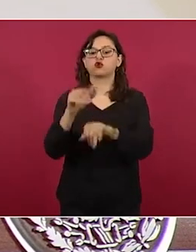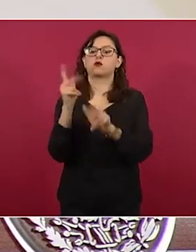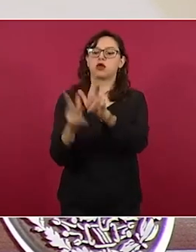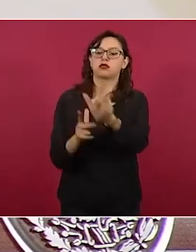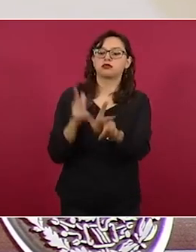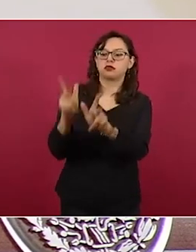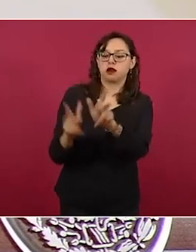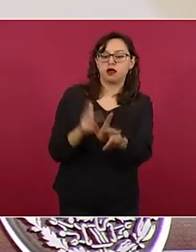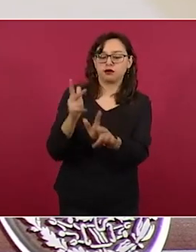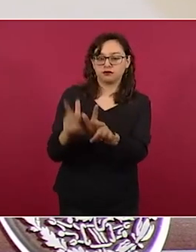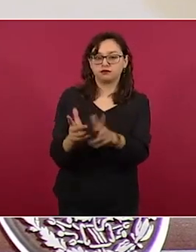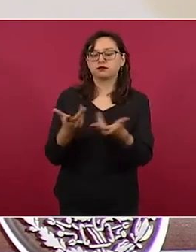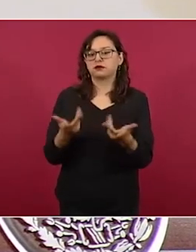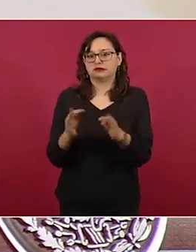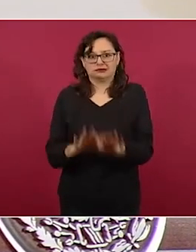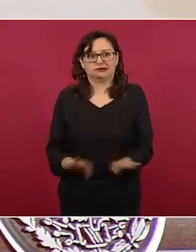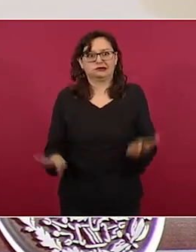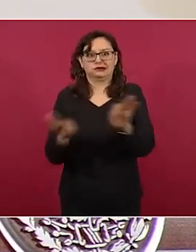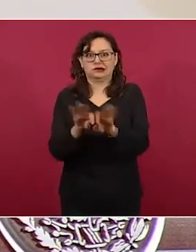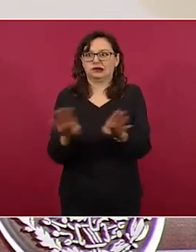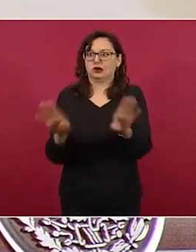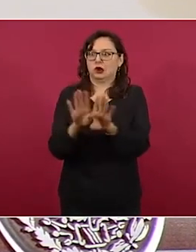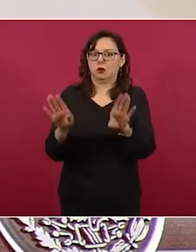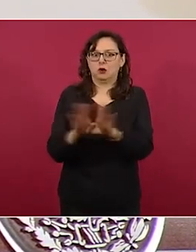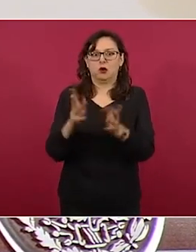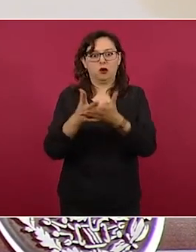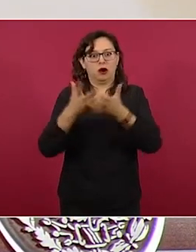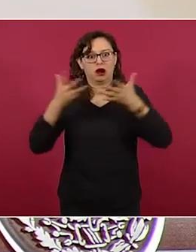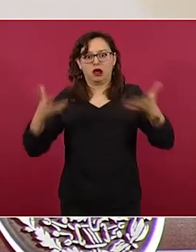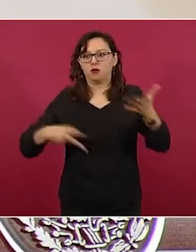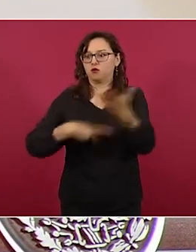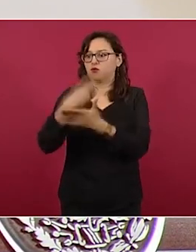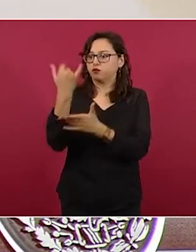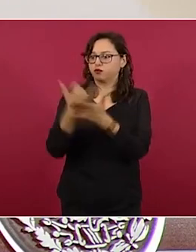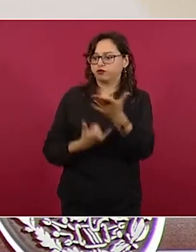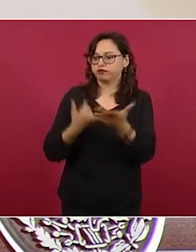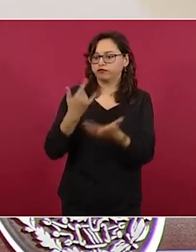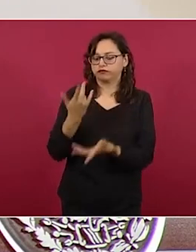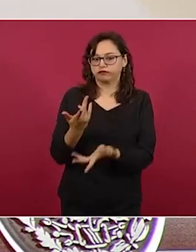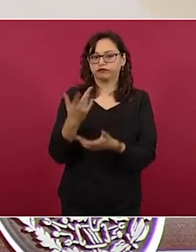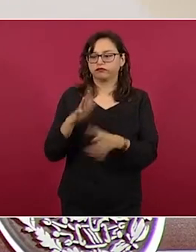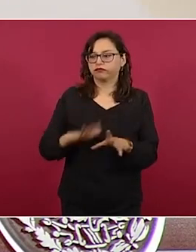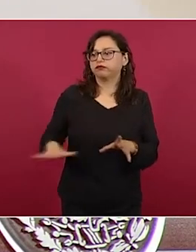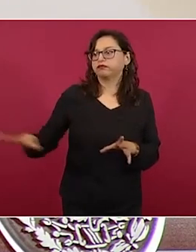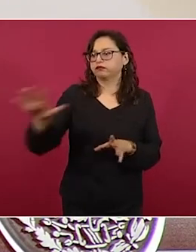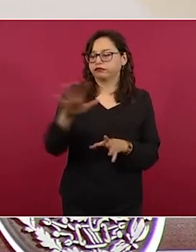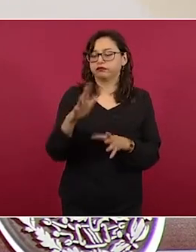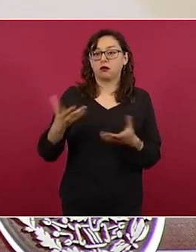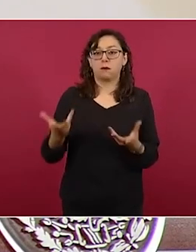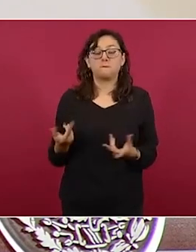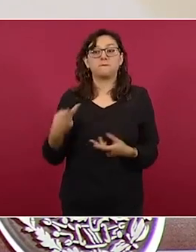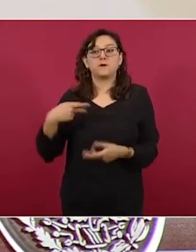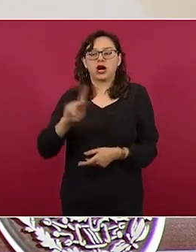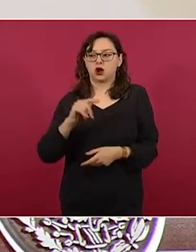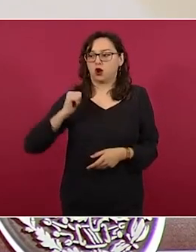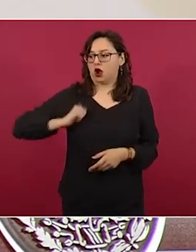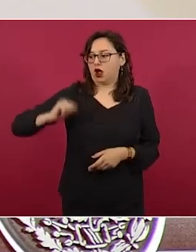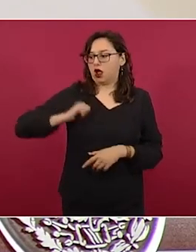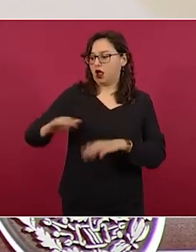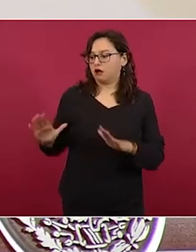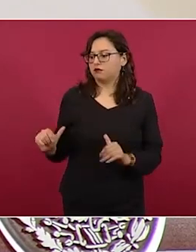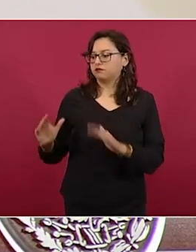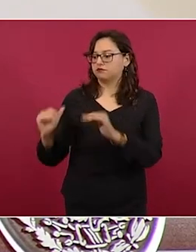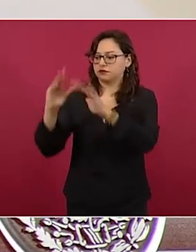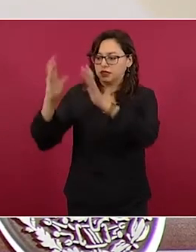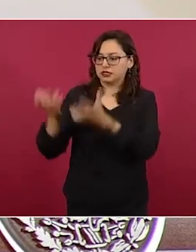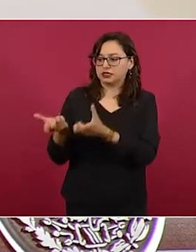los alcances y el avance de este gran proyecto de salvamento arqueológico con